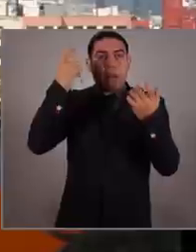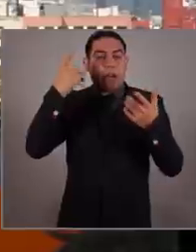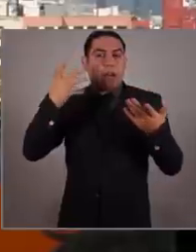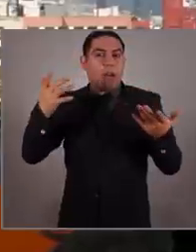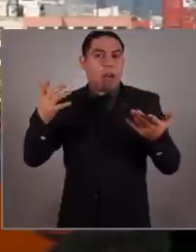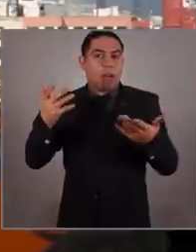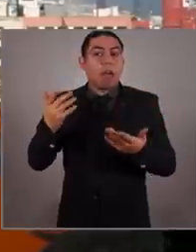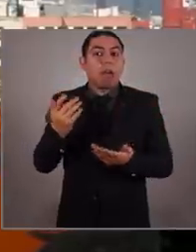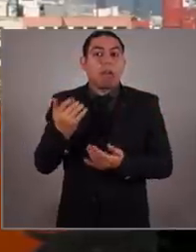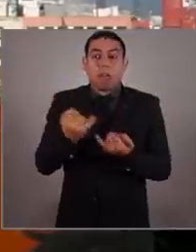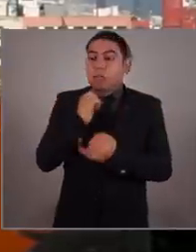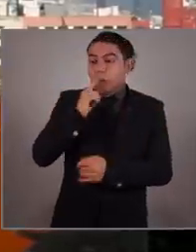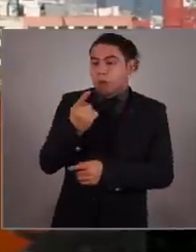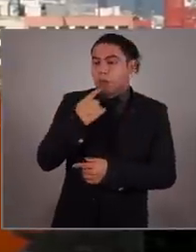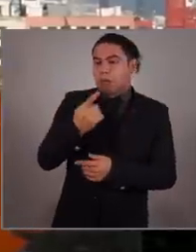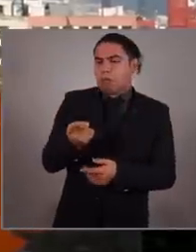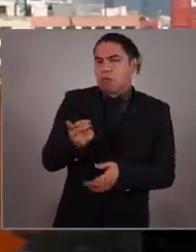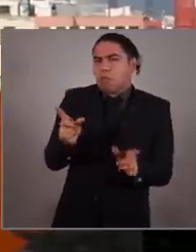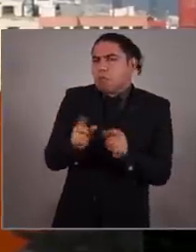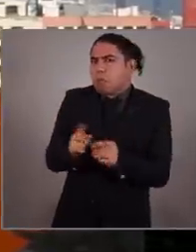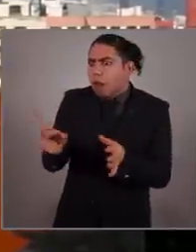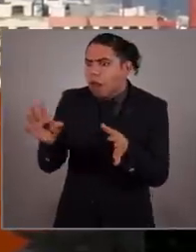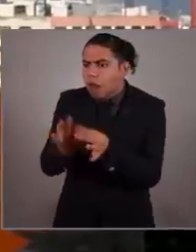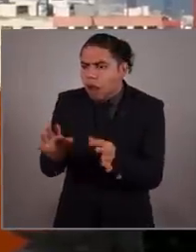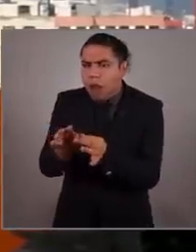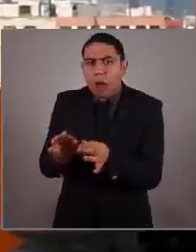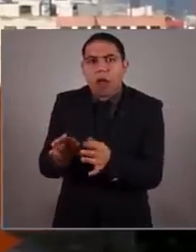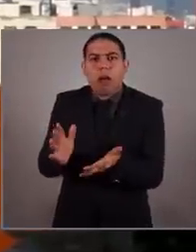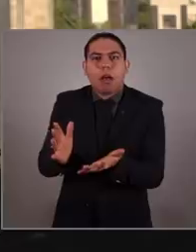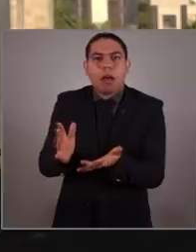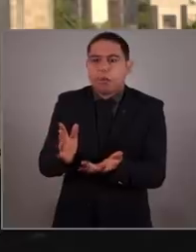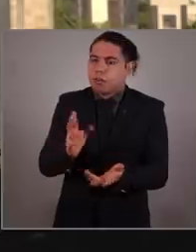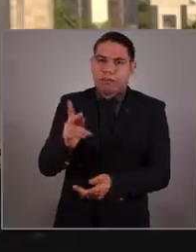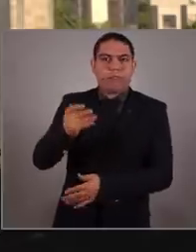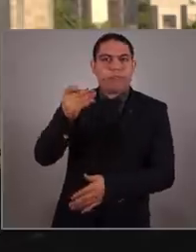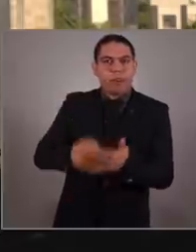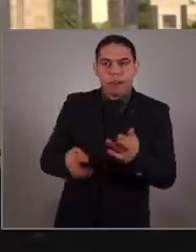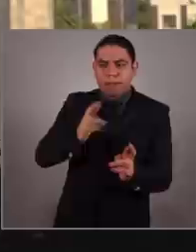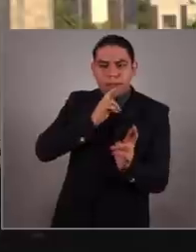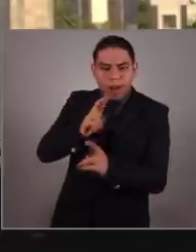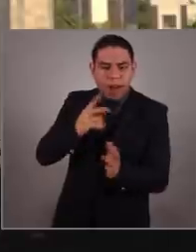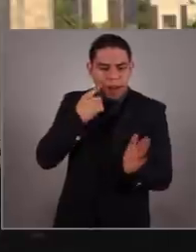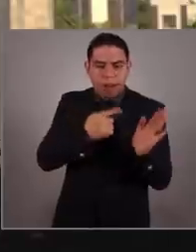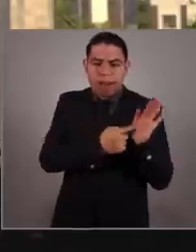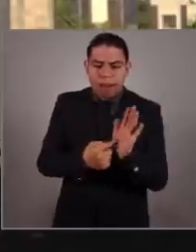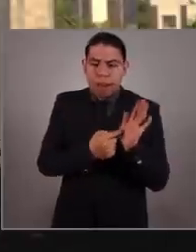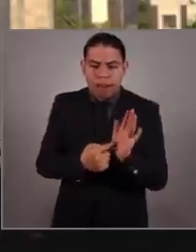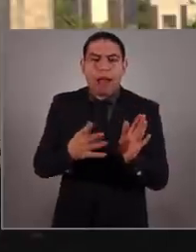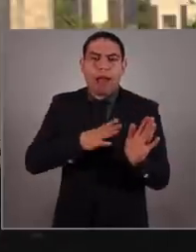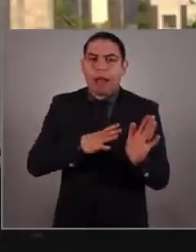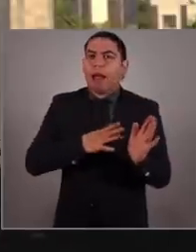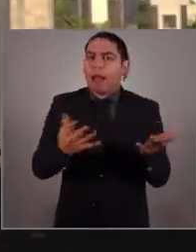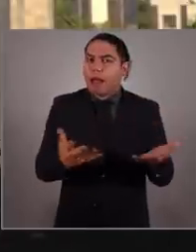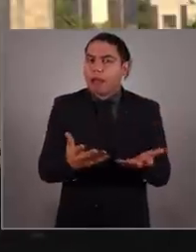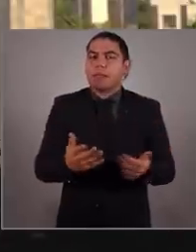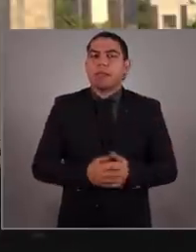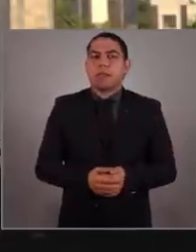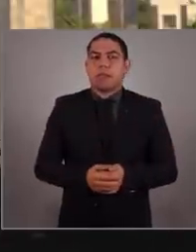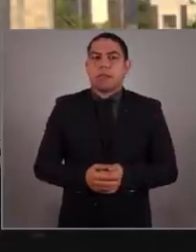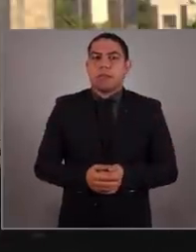trabajo es dar declaraciones en lugar de dar resultados y rendir cuentas.